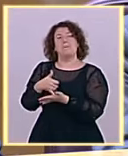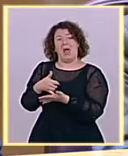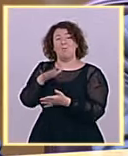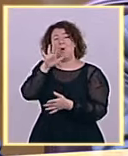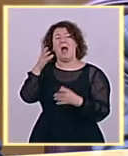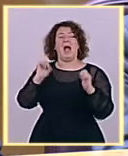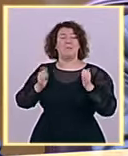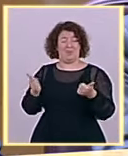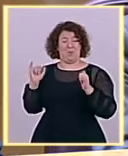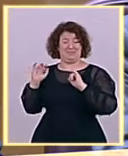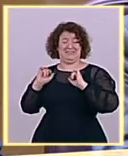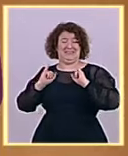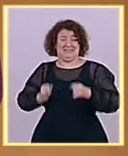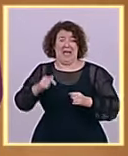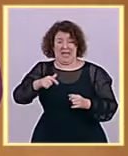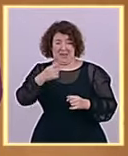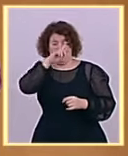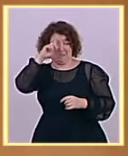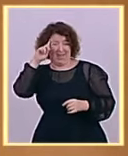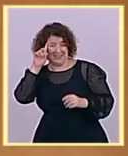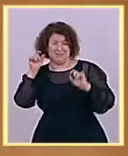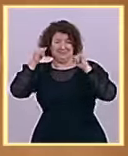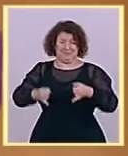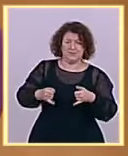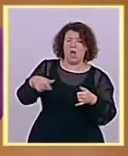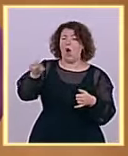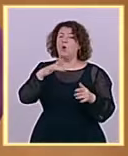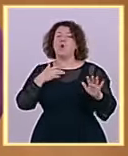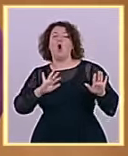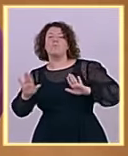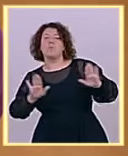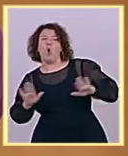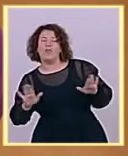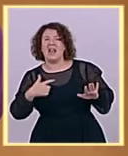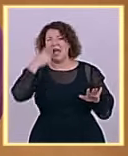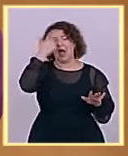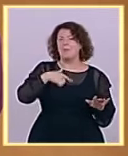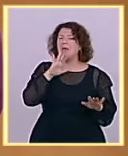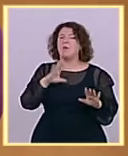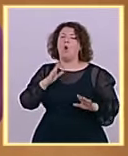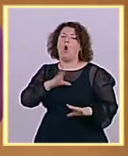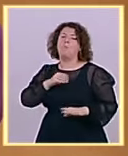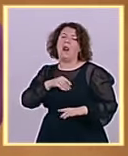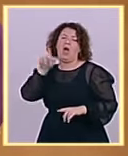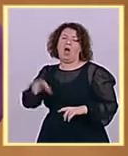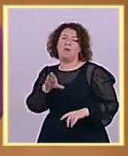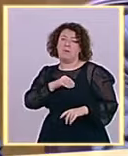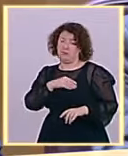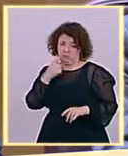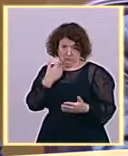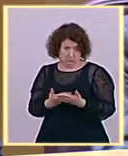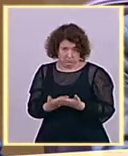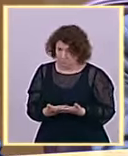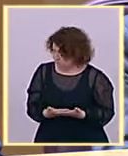halo de que la moderación presidiría su mandato. Y estamos viendo de todos menos moderación, señor Feijóo. Estamos viendo crispación, estamos viendo